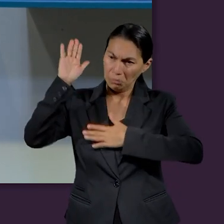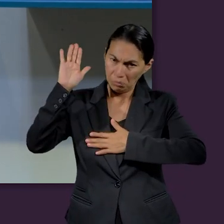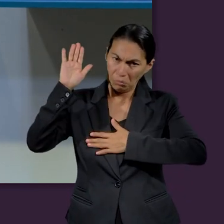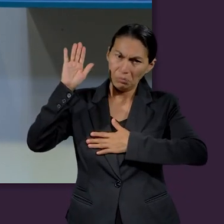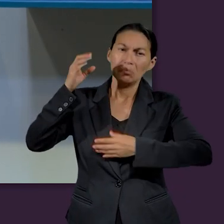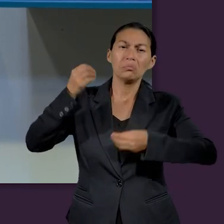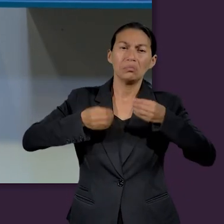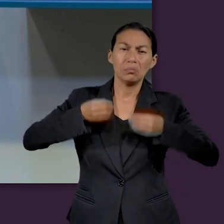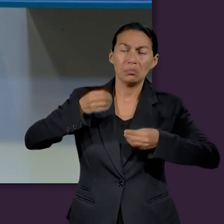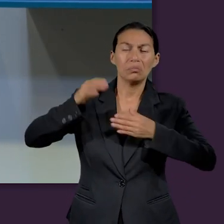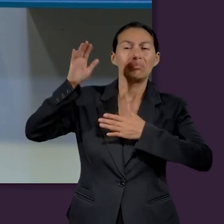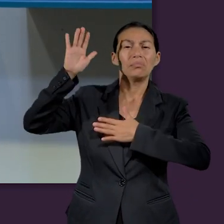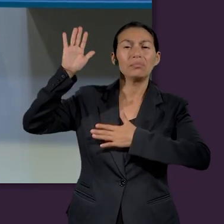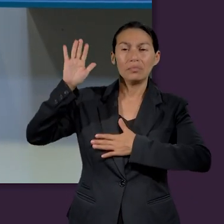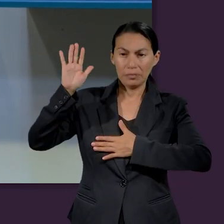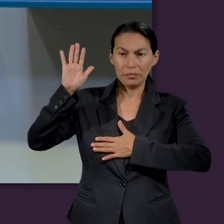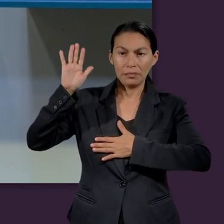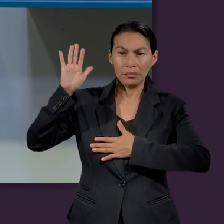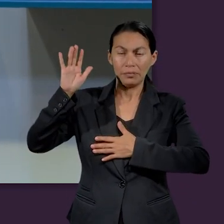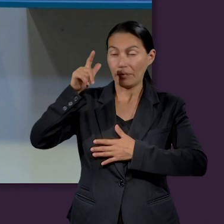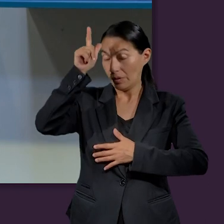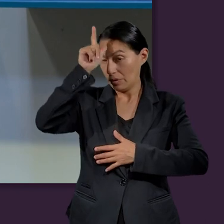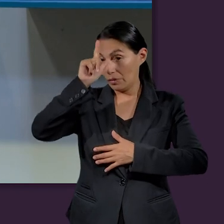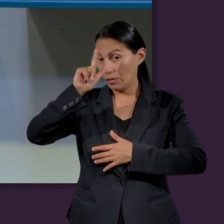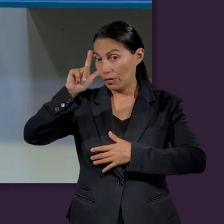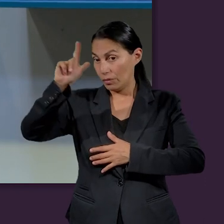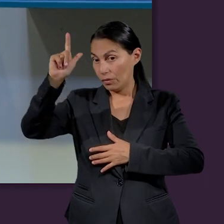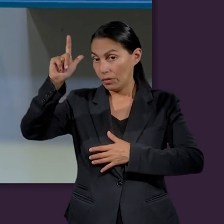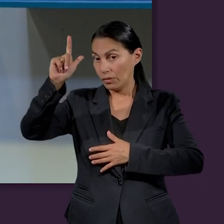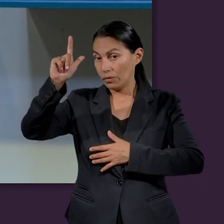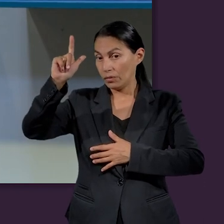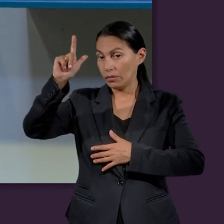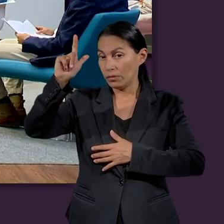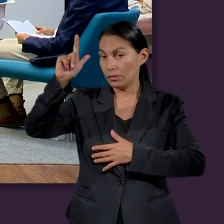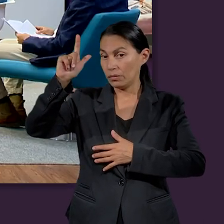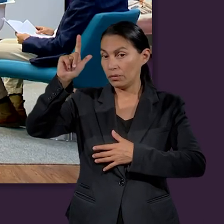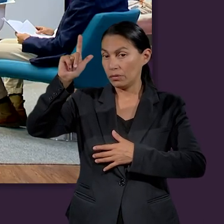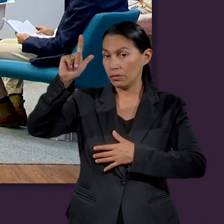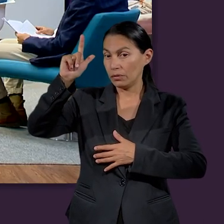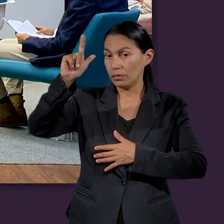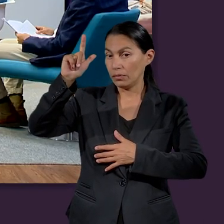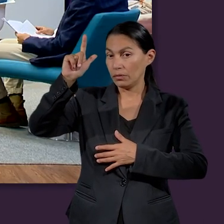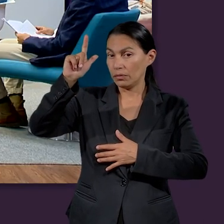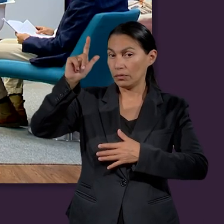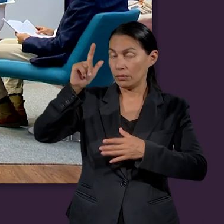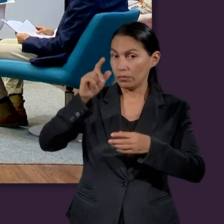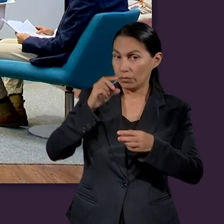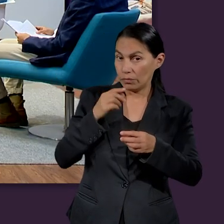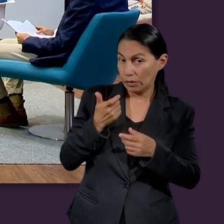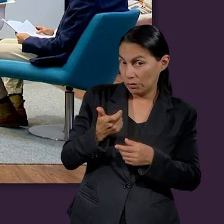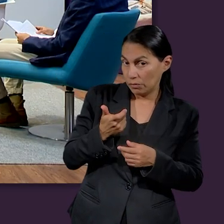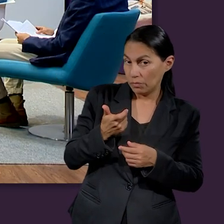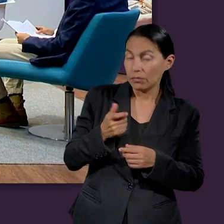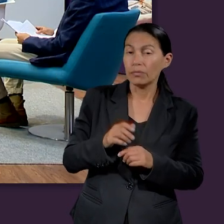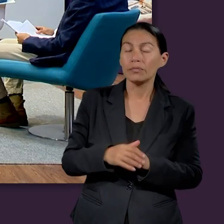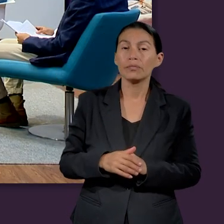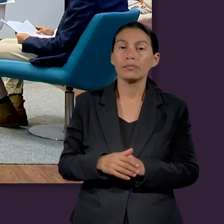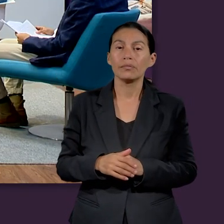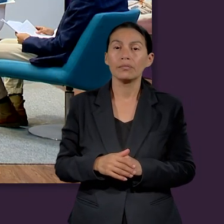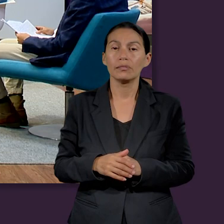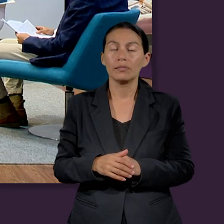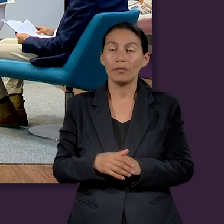¿no? Hizo un compromiso. Hizo un compromiso, dice, tanto espiritual como